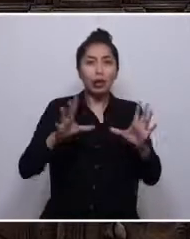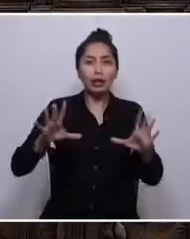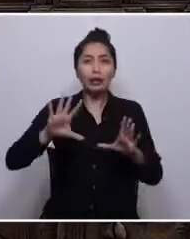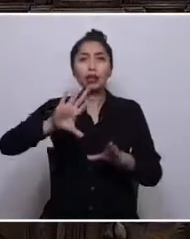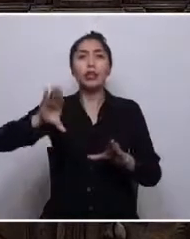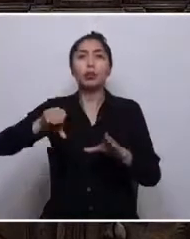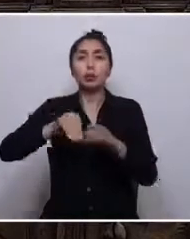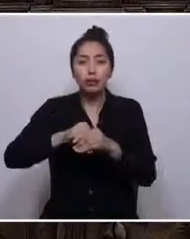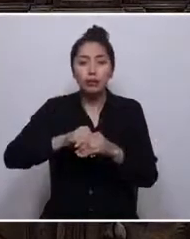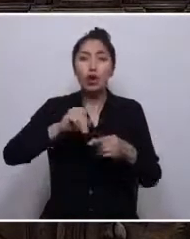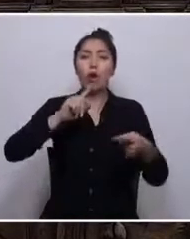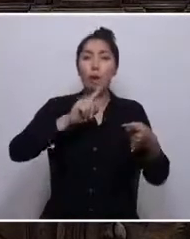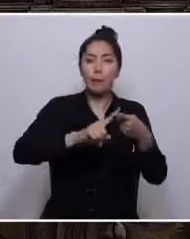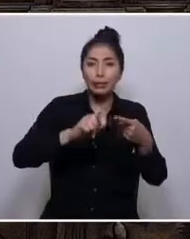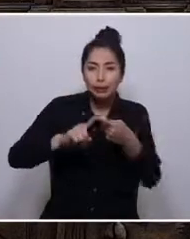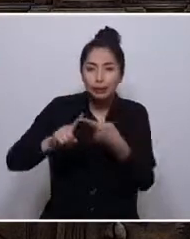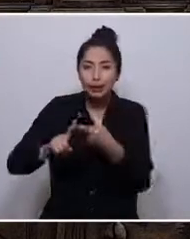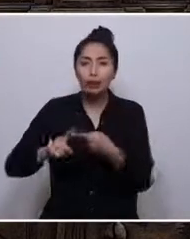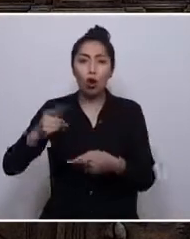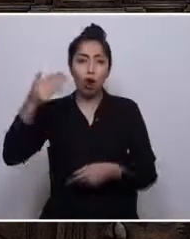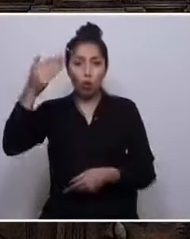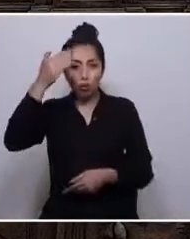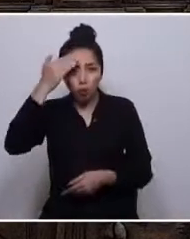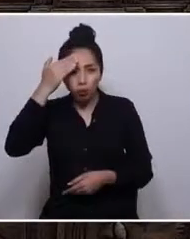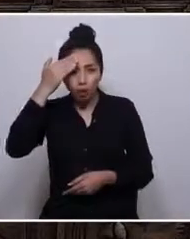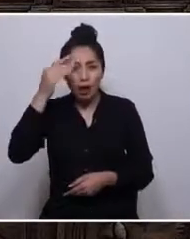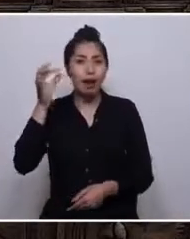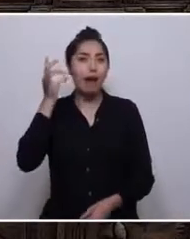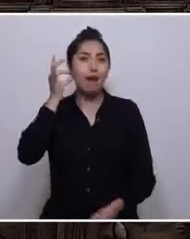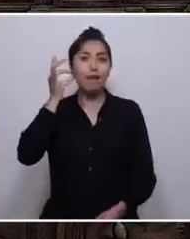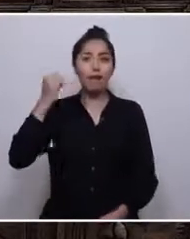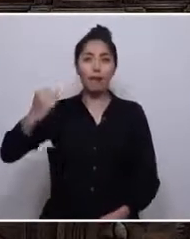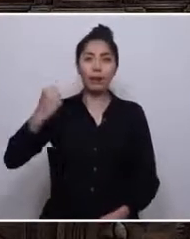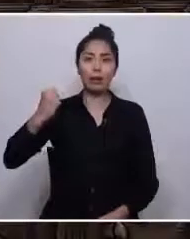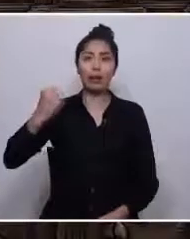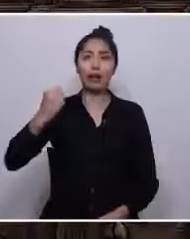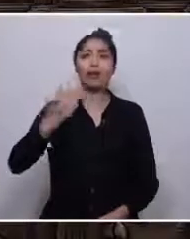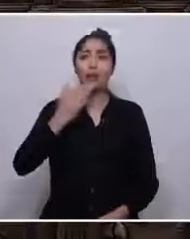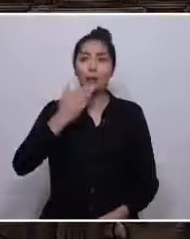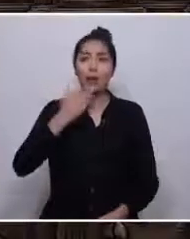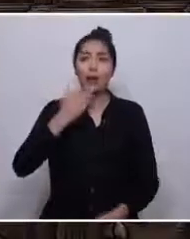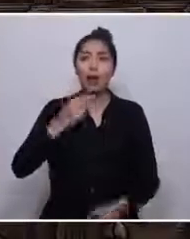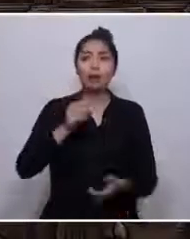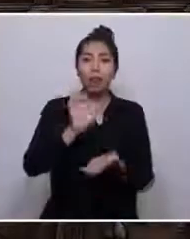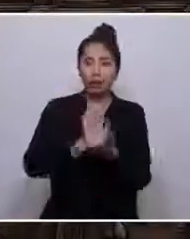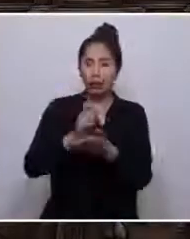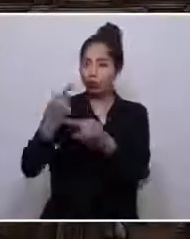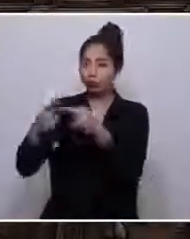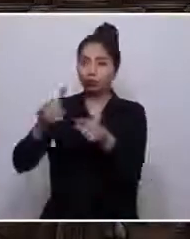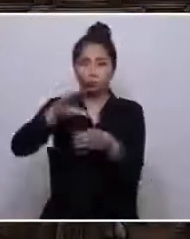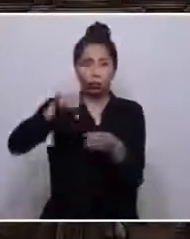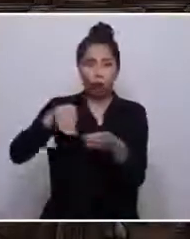participativo, popular, feminista y plurinacional. Gracias. Gracias. Aplausos.